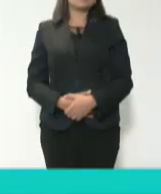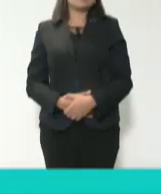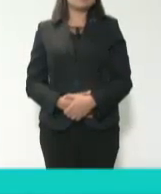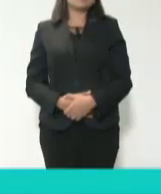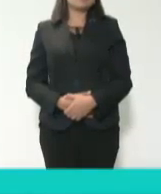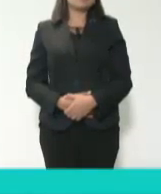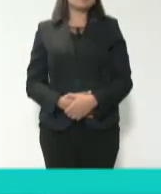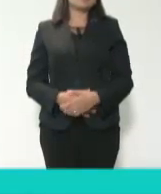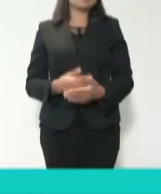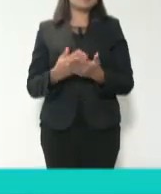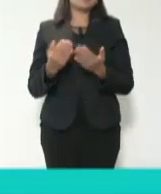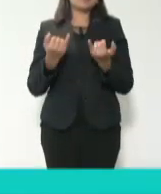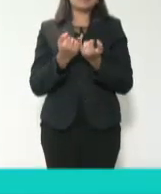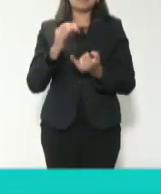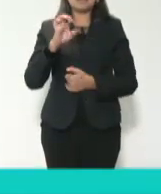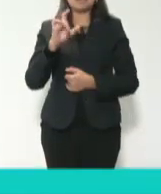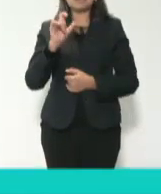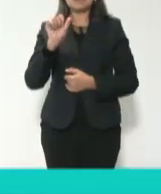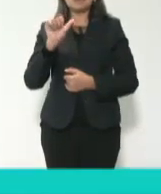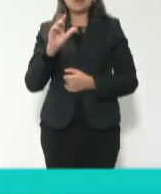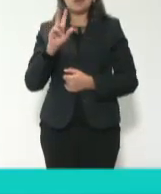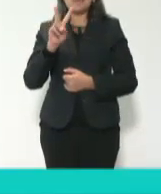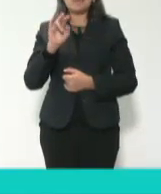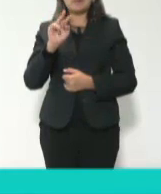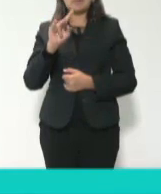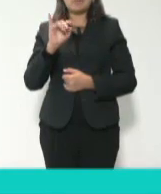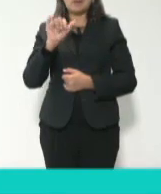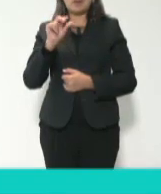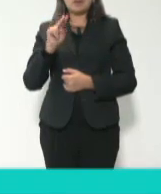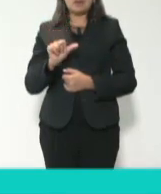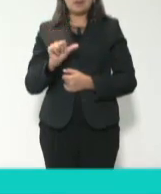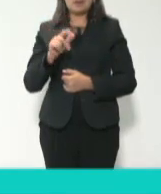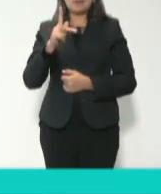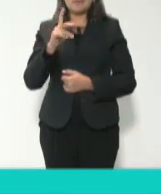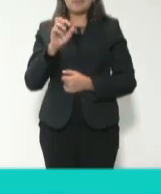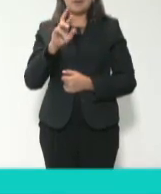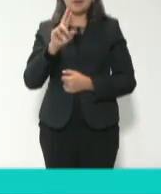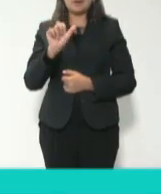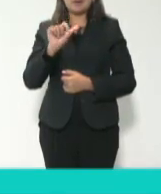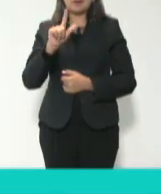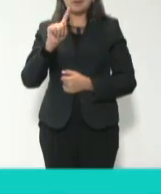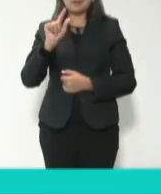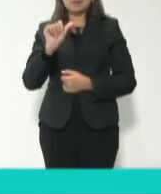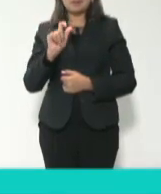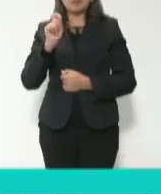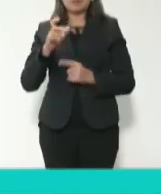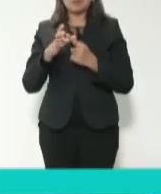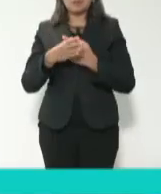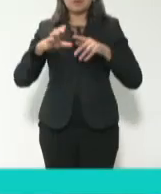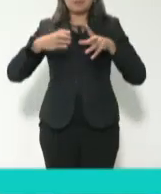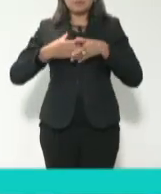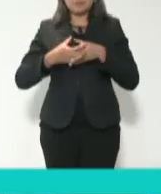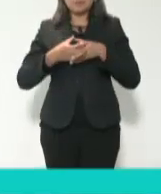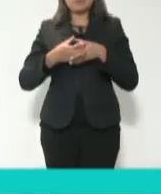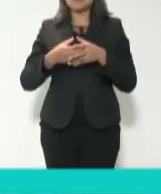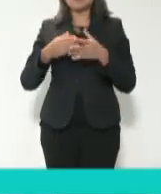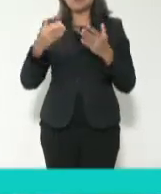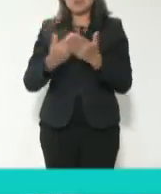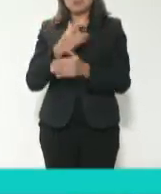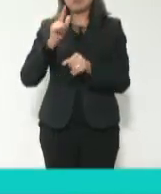Elsa Viviana Peralta, comisionada coordinadora de la Comisión de Rendición de Cuentas del Sistema Nacional de Transparencia.